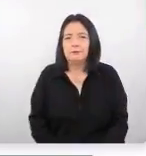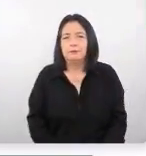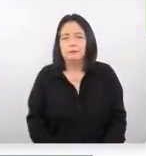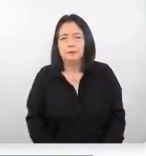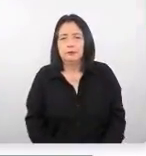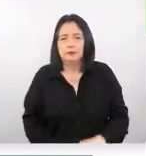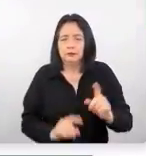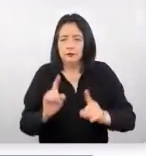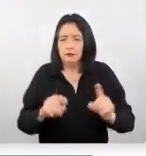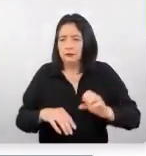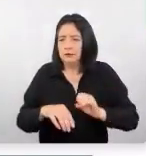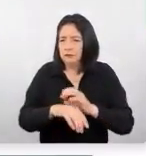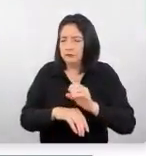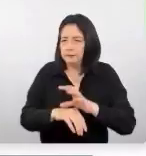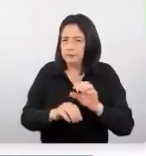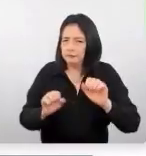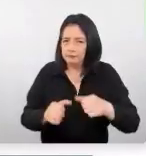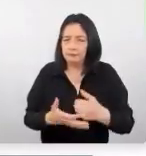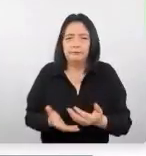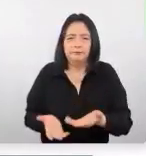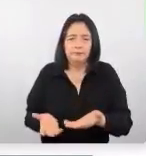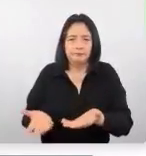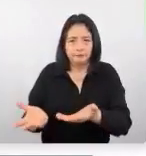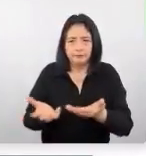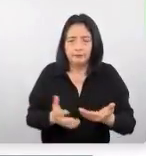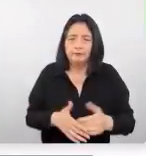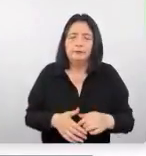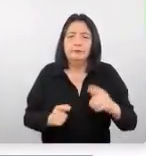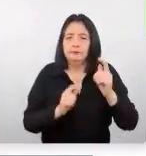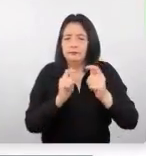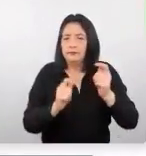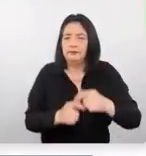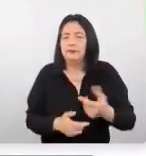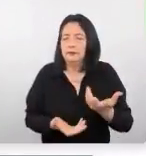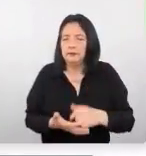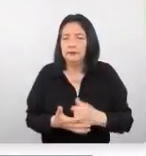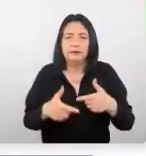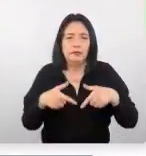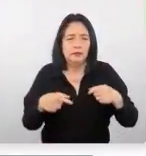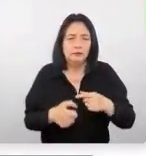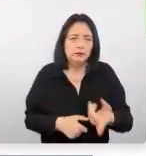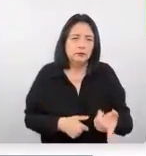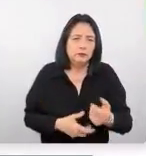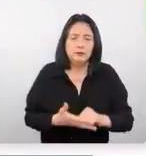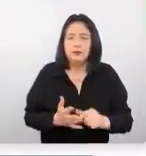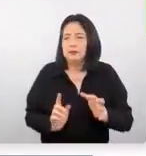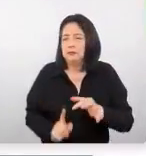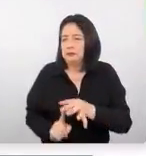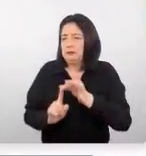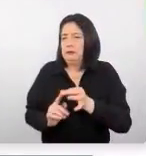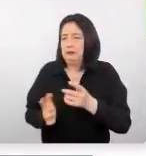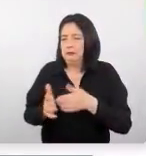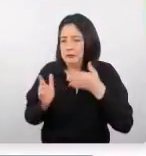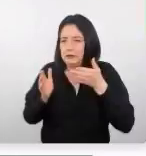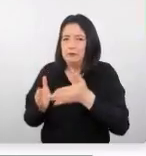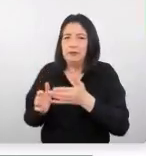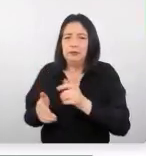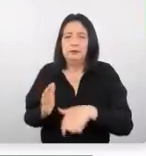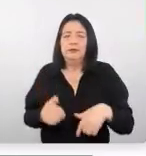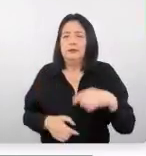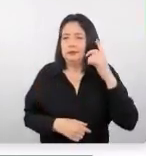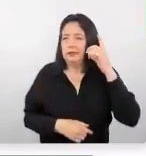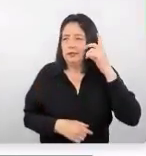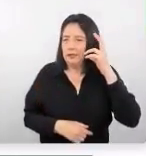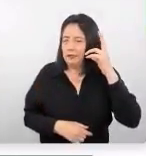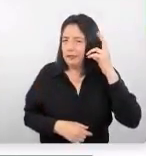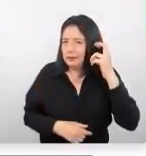algunos otros consejos para atraer ese turista japonés de hecho les llama mucho la atención la exclusividad entonces hay que hacer que esa experiencia